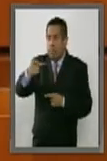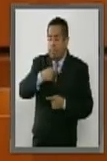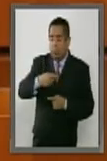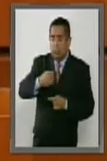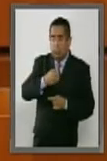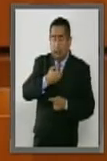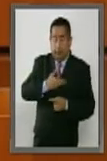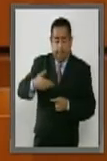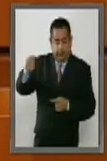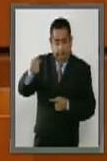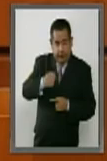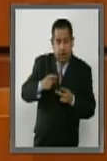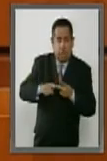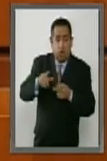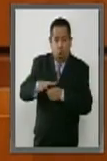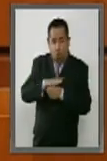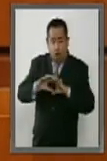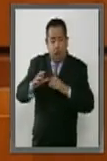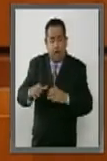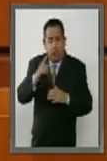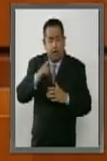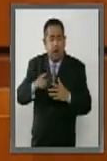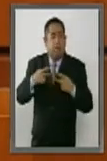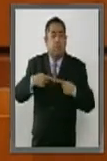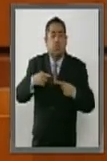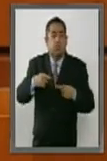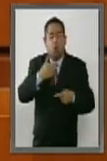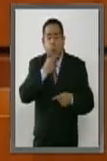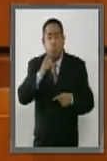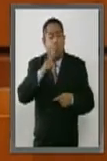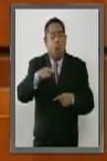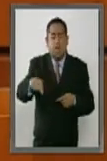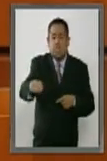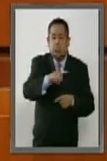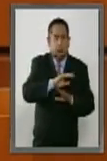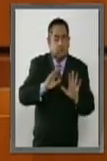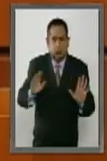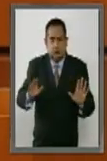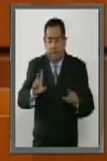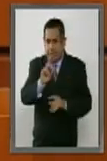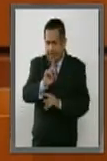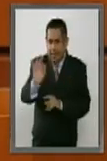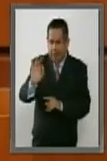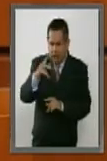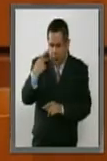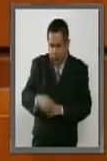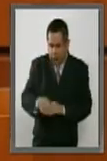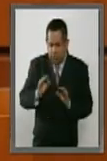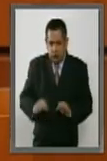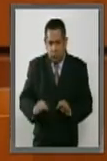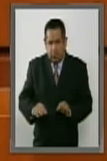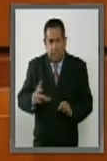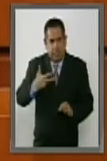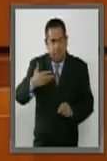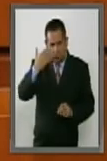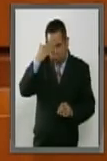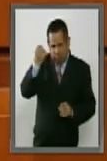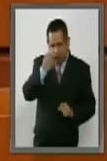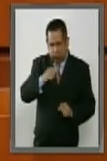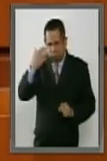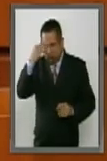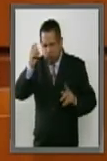local y federal a ciudadanas y ciudadanos del Distrito Federal que tengan la capacidad